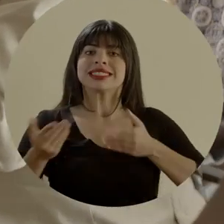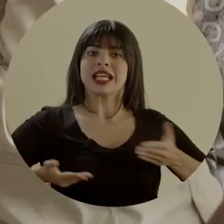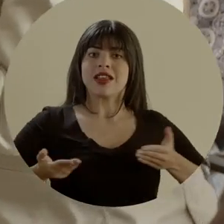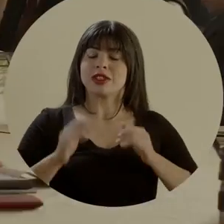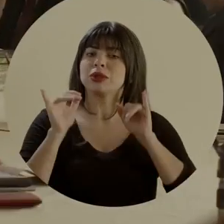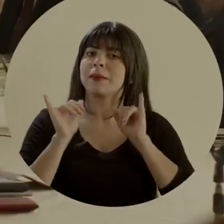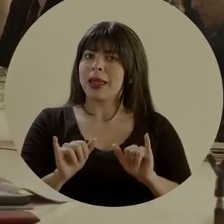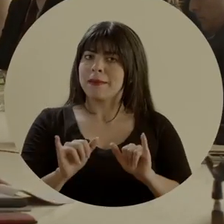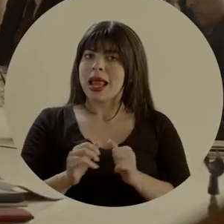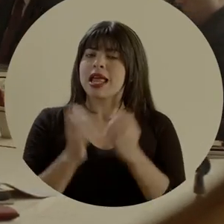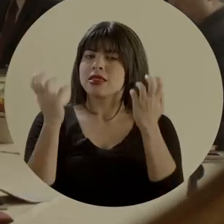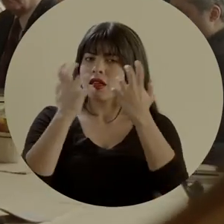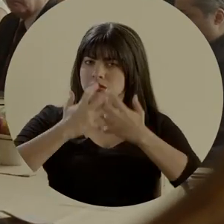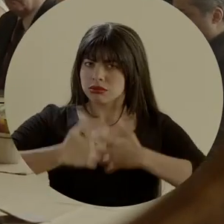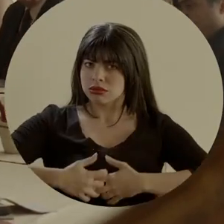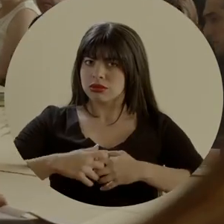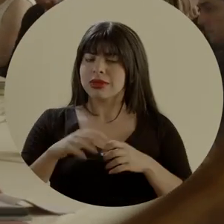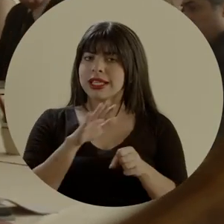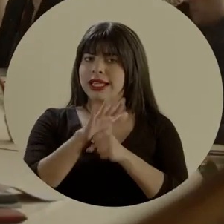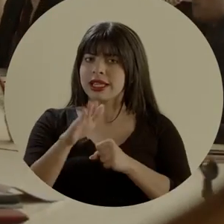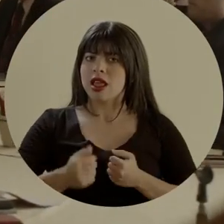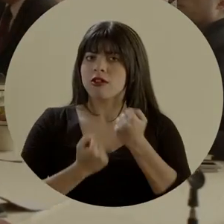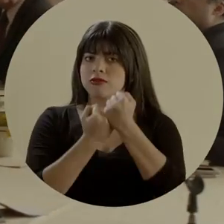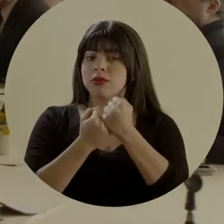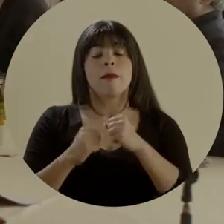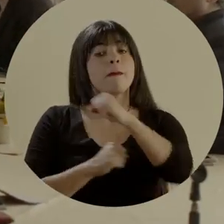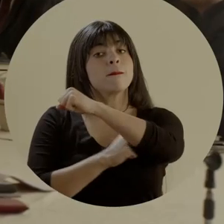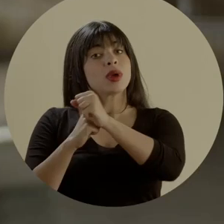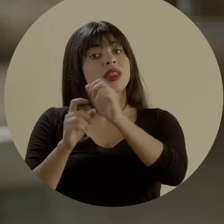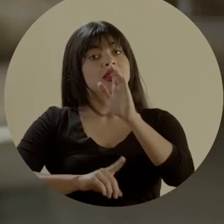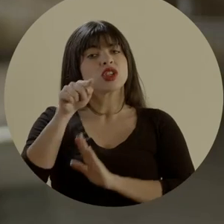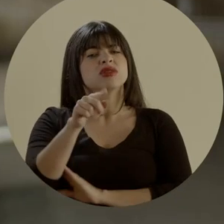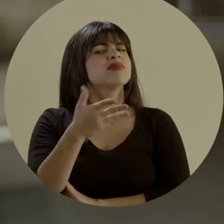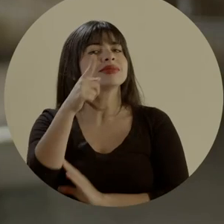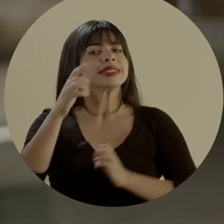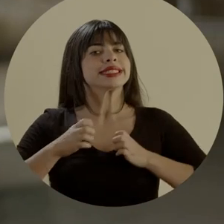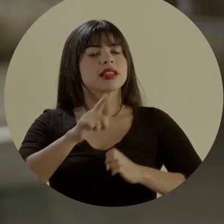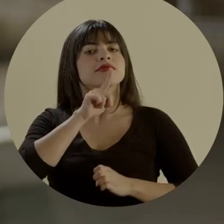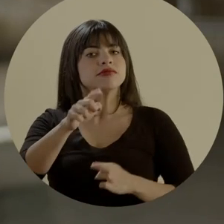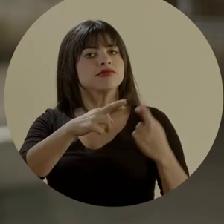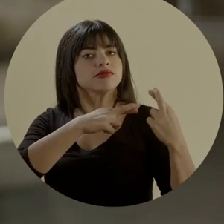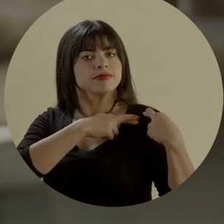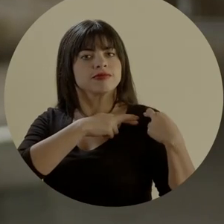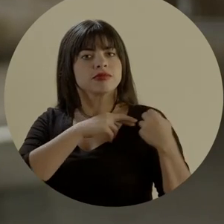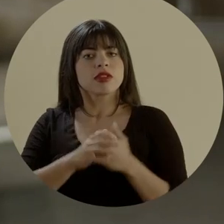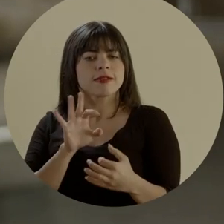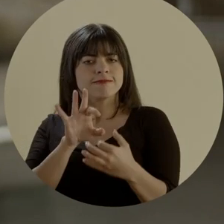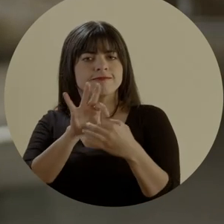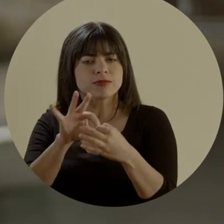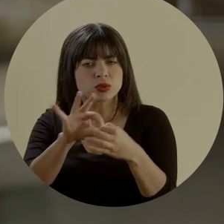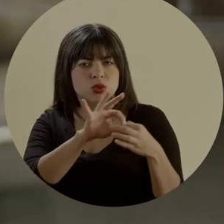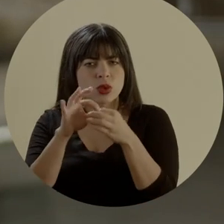e integral. Puente al desarrollo es una estrategia responsable que se amarra a una unidad de seguimiento y evaluación